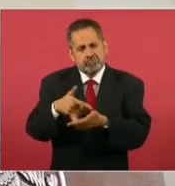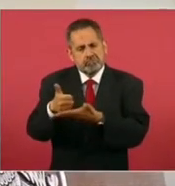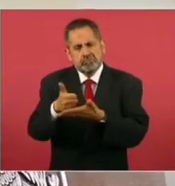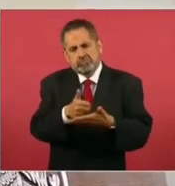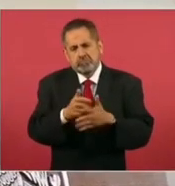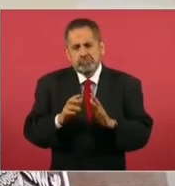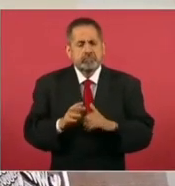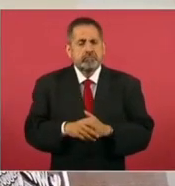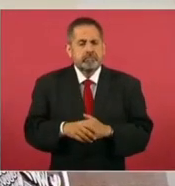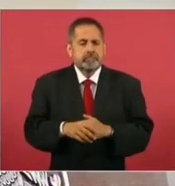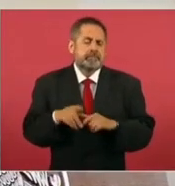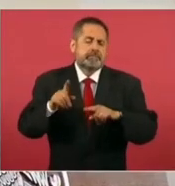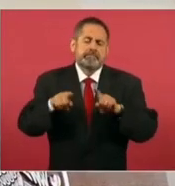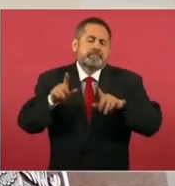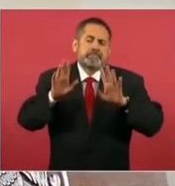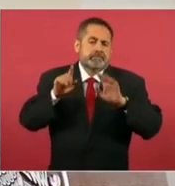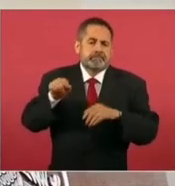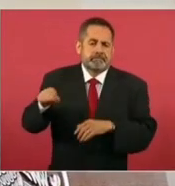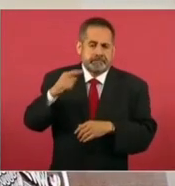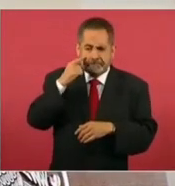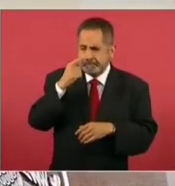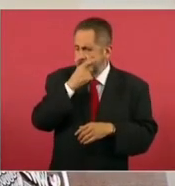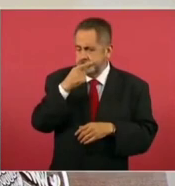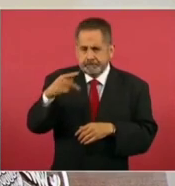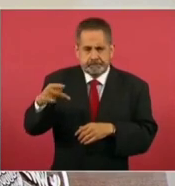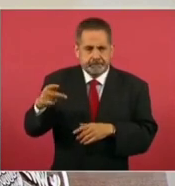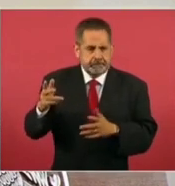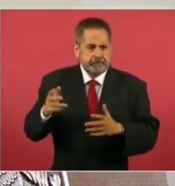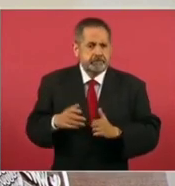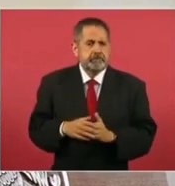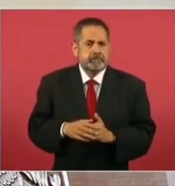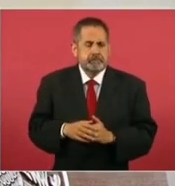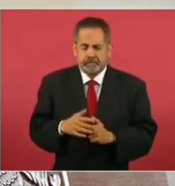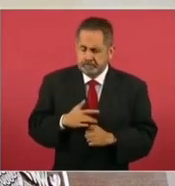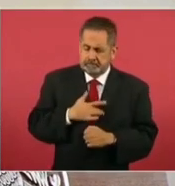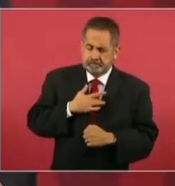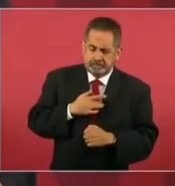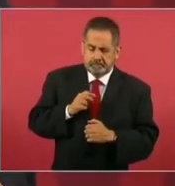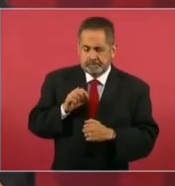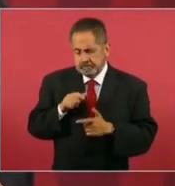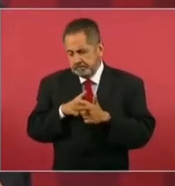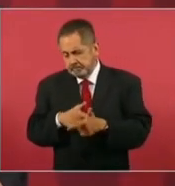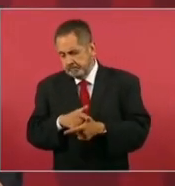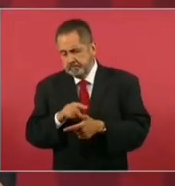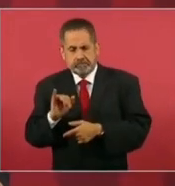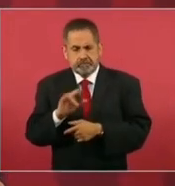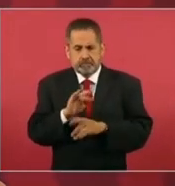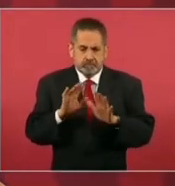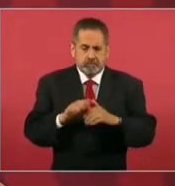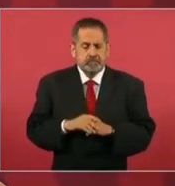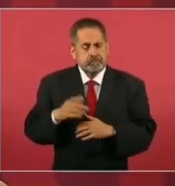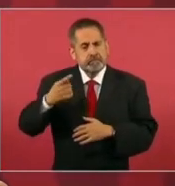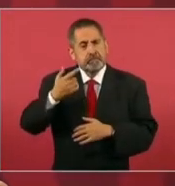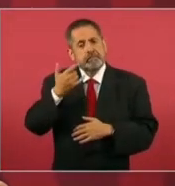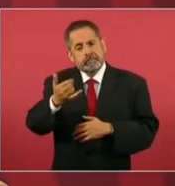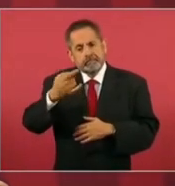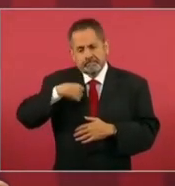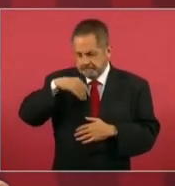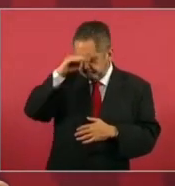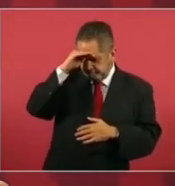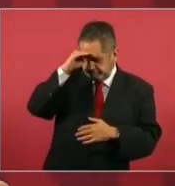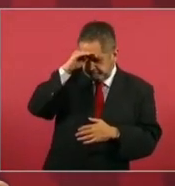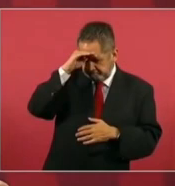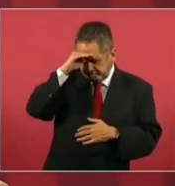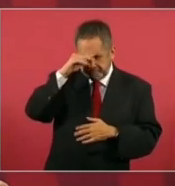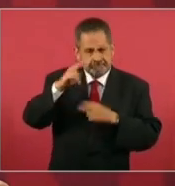desde luego va a depender de él, de lo que él decida. Y se consideró necesario